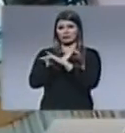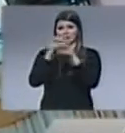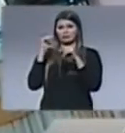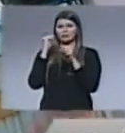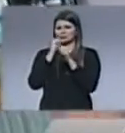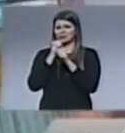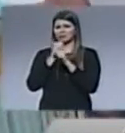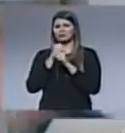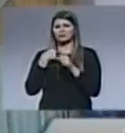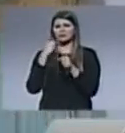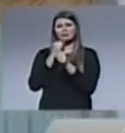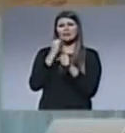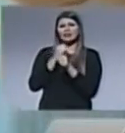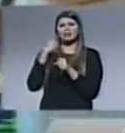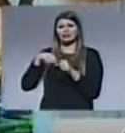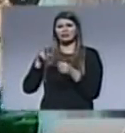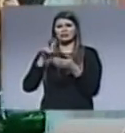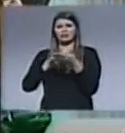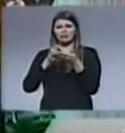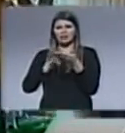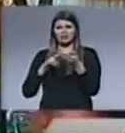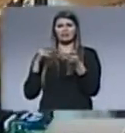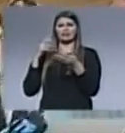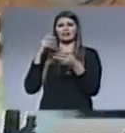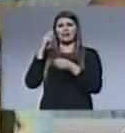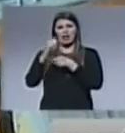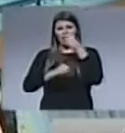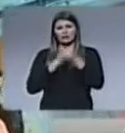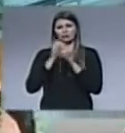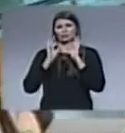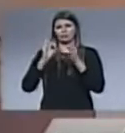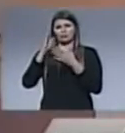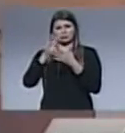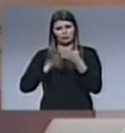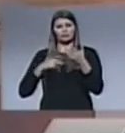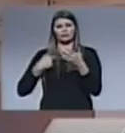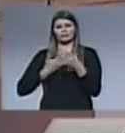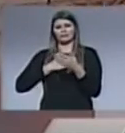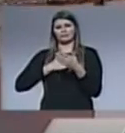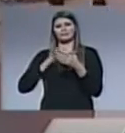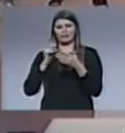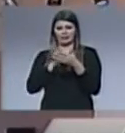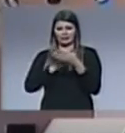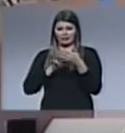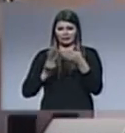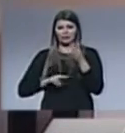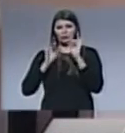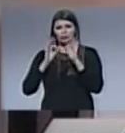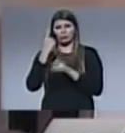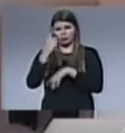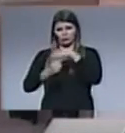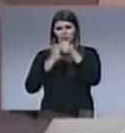congregaba, había desafío de la lectura anual de la Biblia. En aquel año acepté ese desafío y comencé a leer la Biblia.